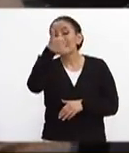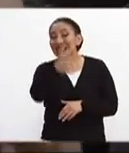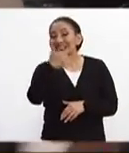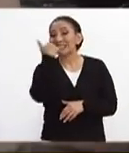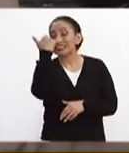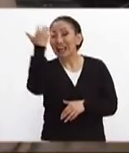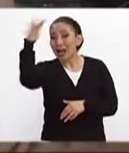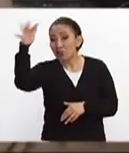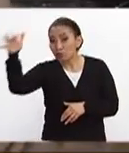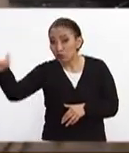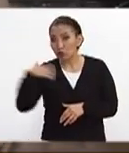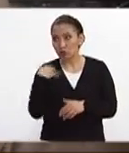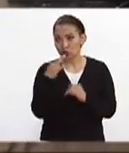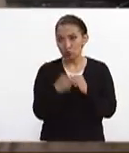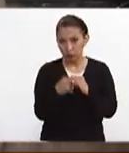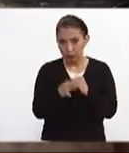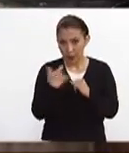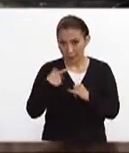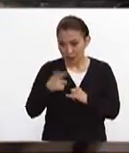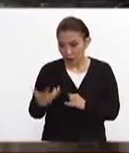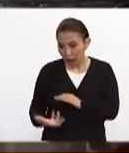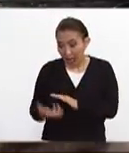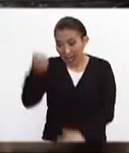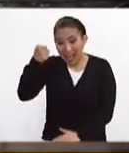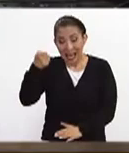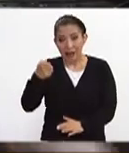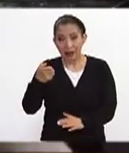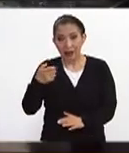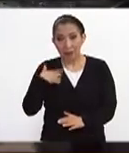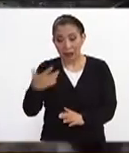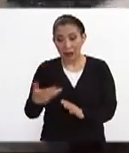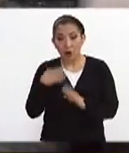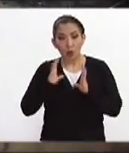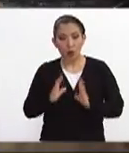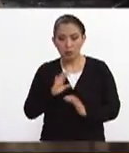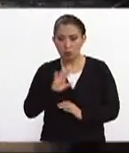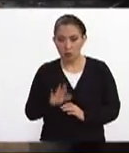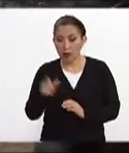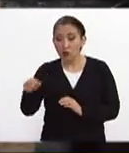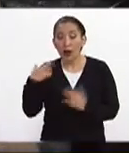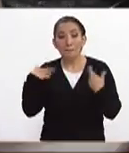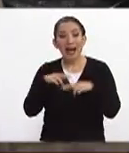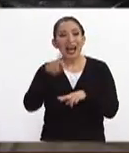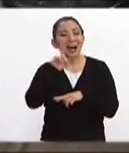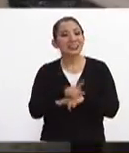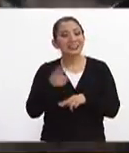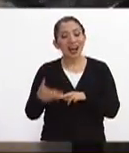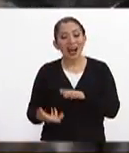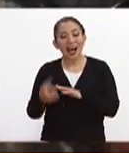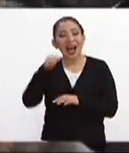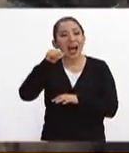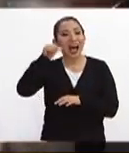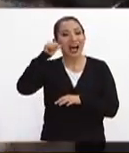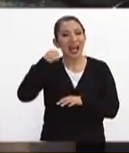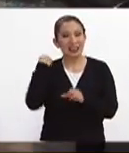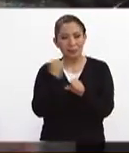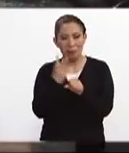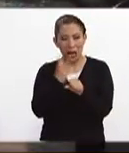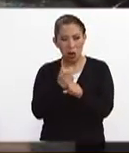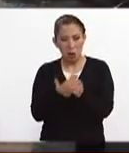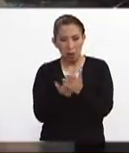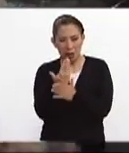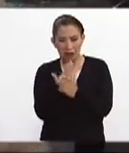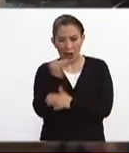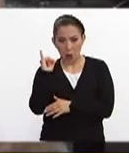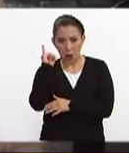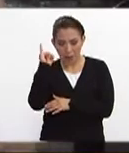adultos la última persona adulta que se recuperó su cuerpo fue una maestra que se recuperó la madrugada de ayer